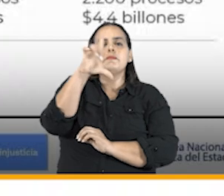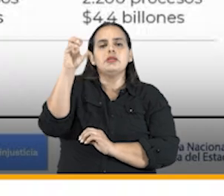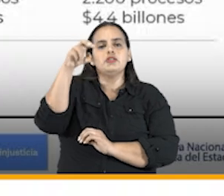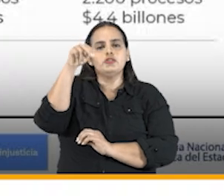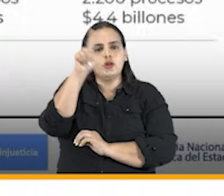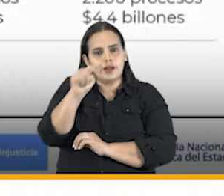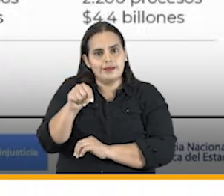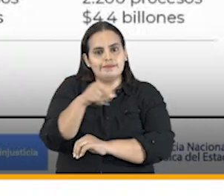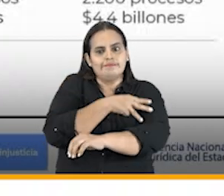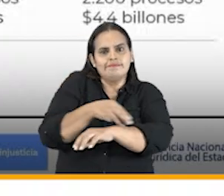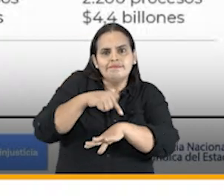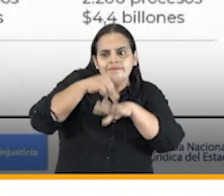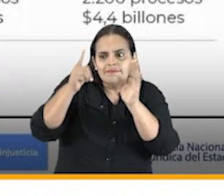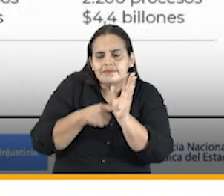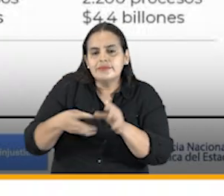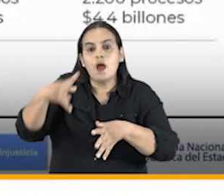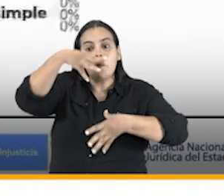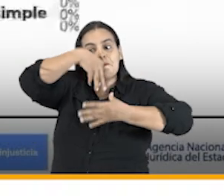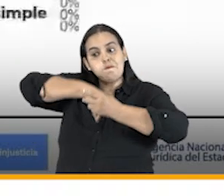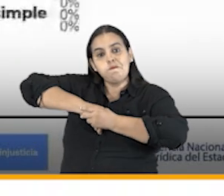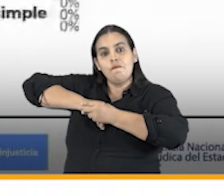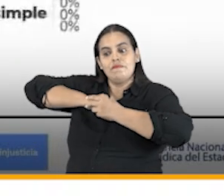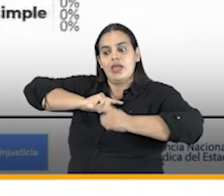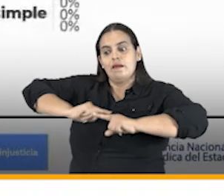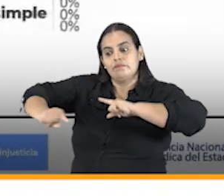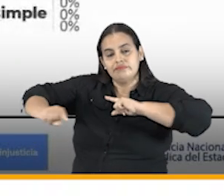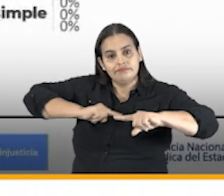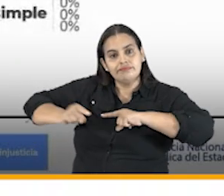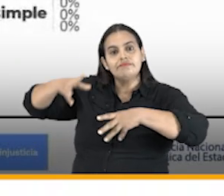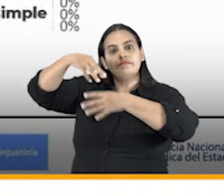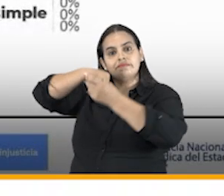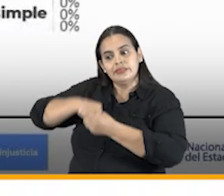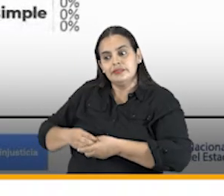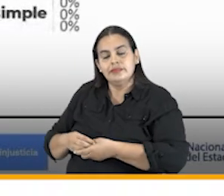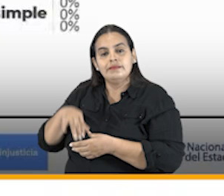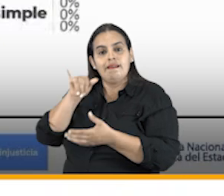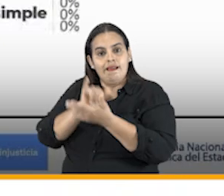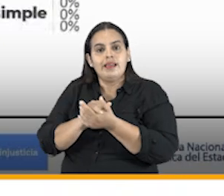interadministrativos. Yendo al tema nacional,